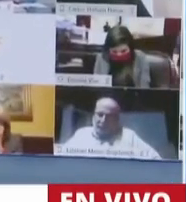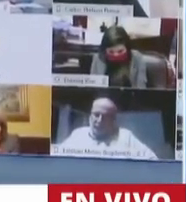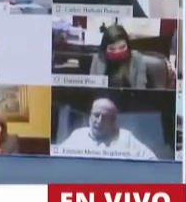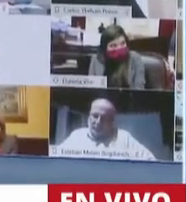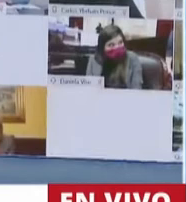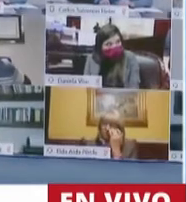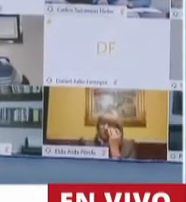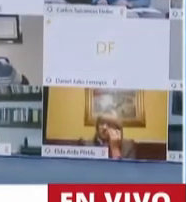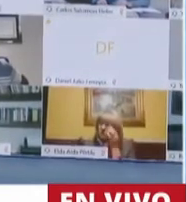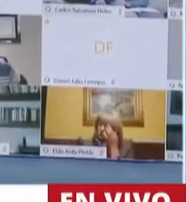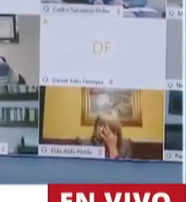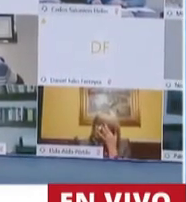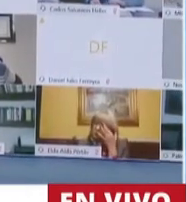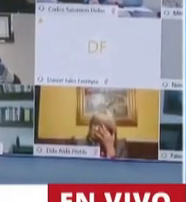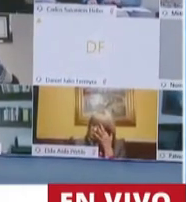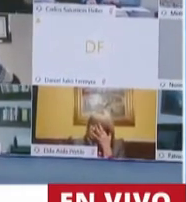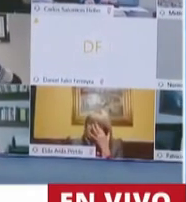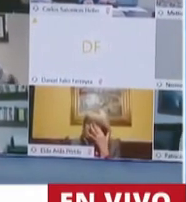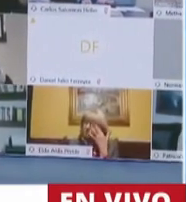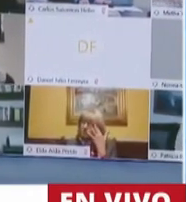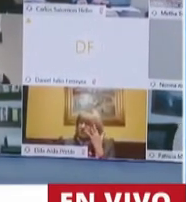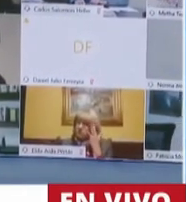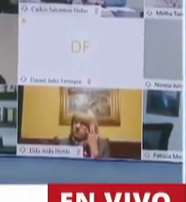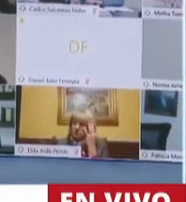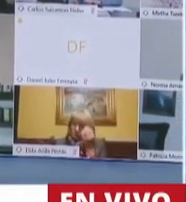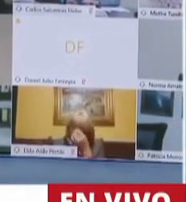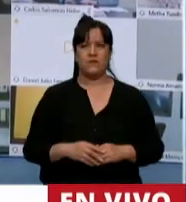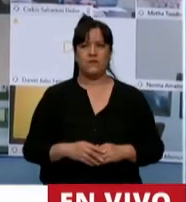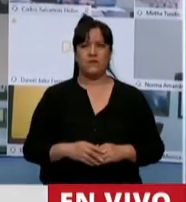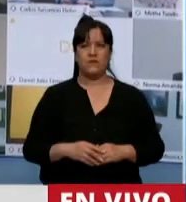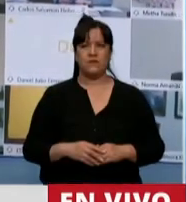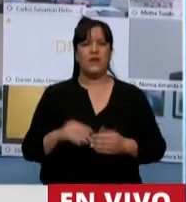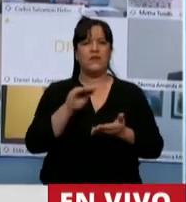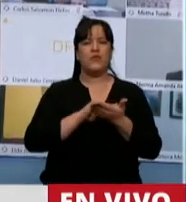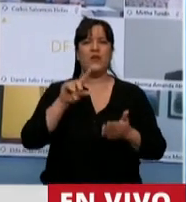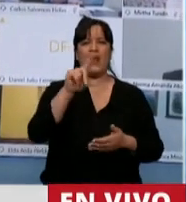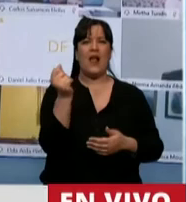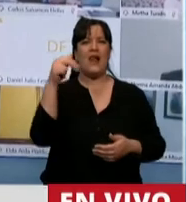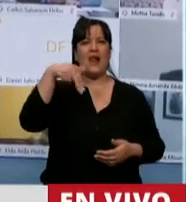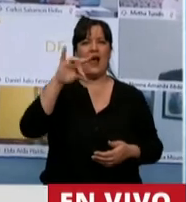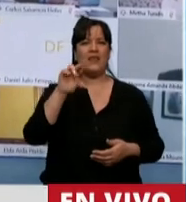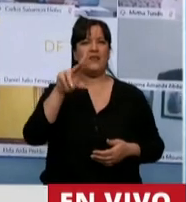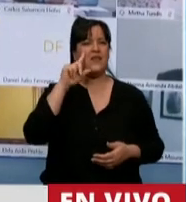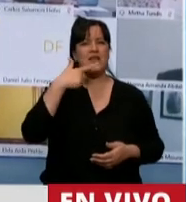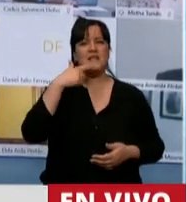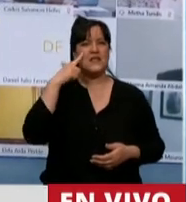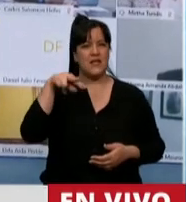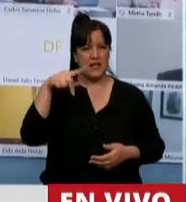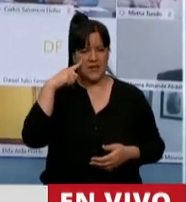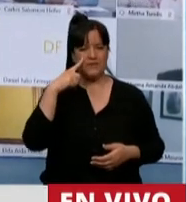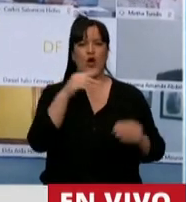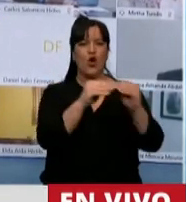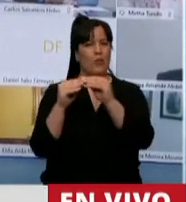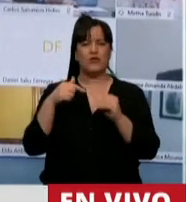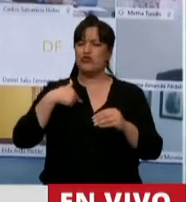Bueno, señor Presidente, compañeros, compañeras legisladores, también yo voy a